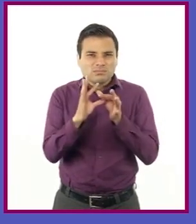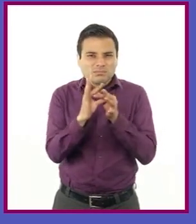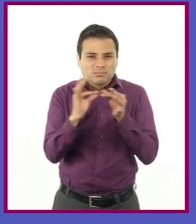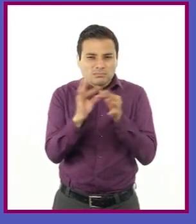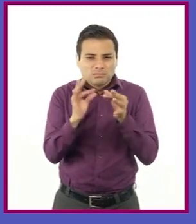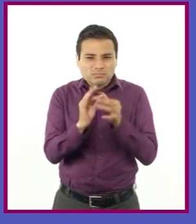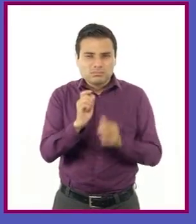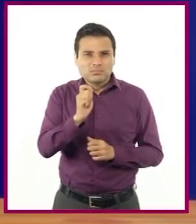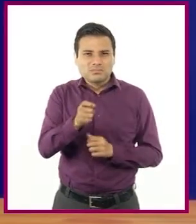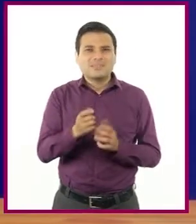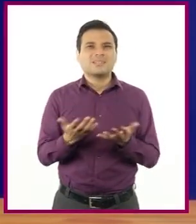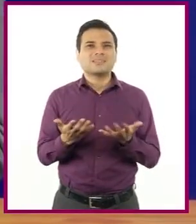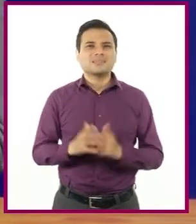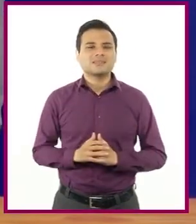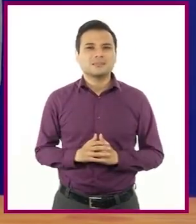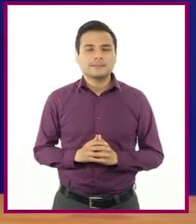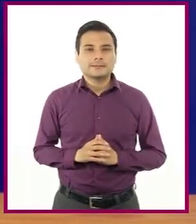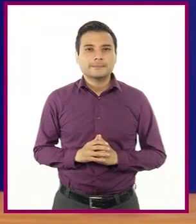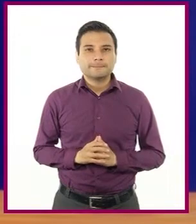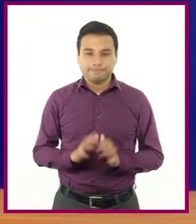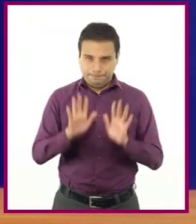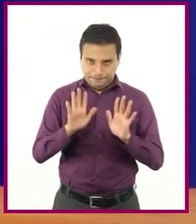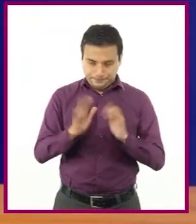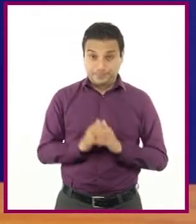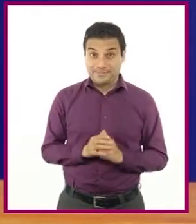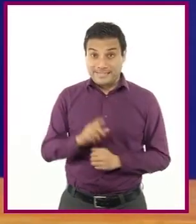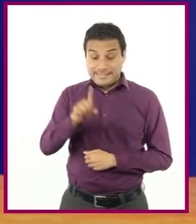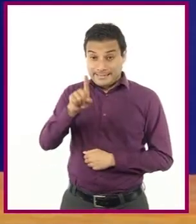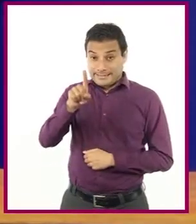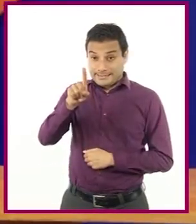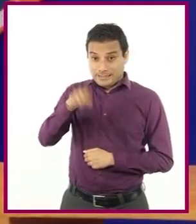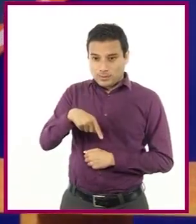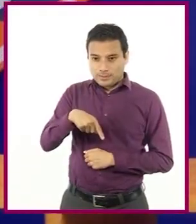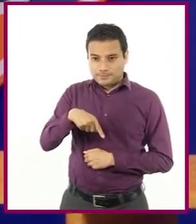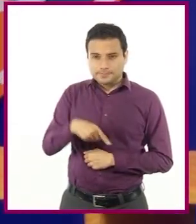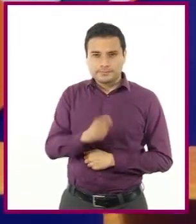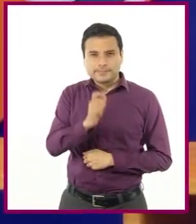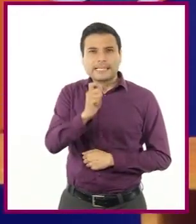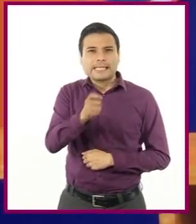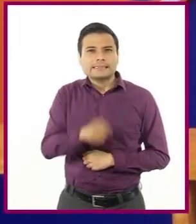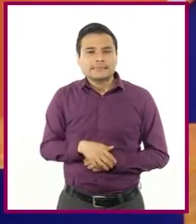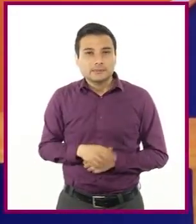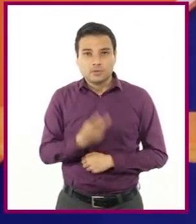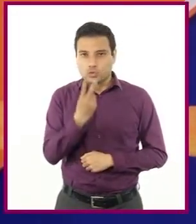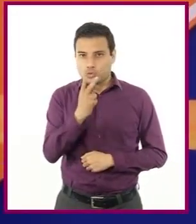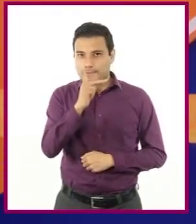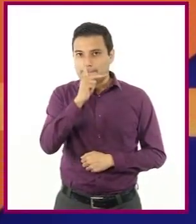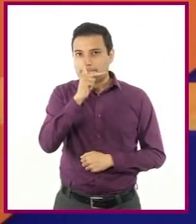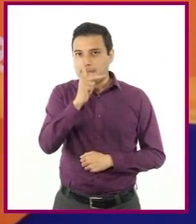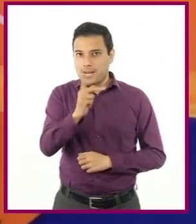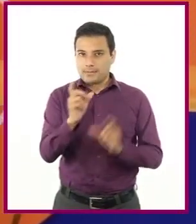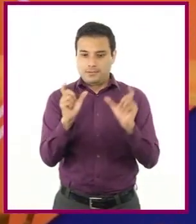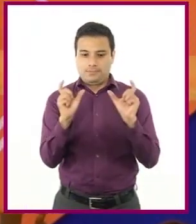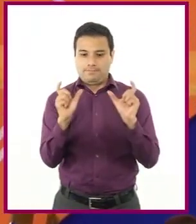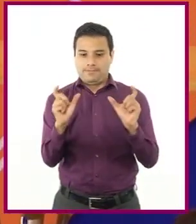cuándo se usa? La barra diagonal se coloca entre dos palabras e indica la existencia